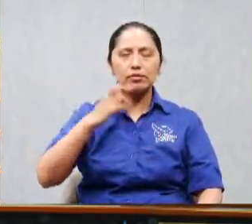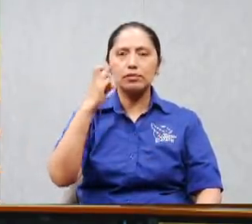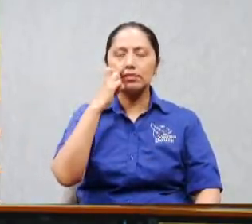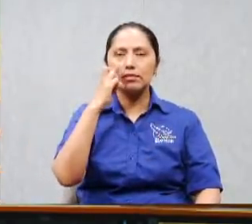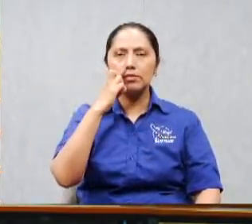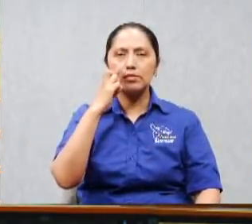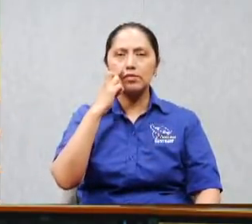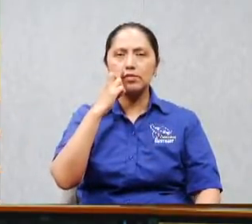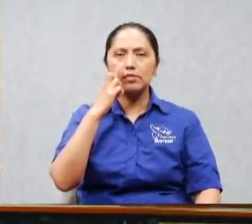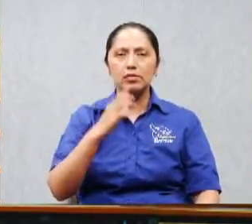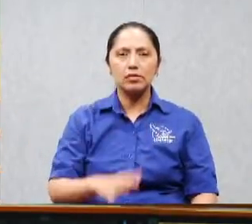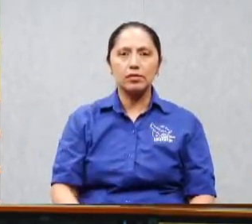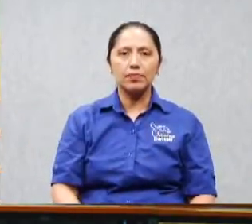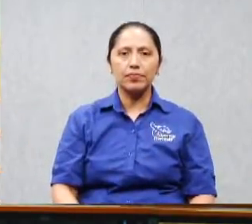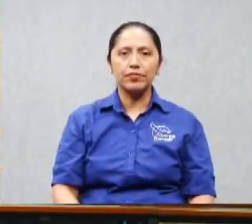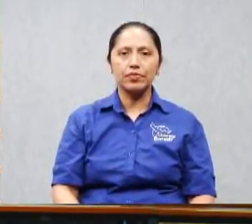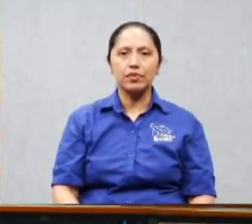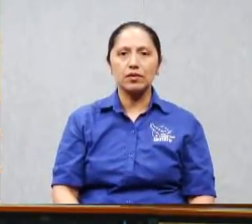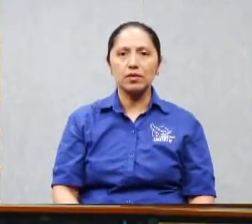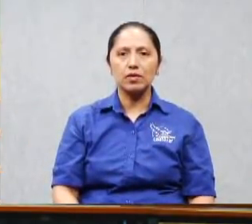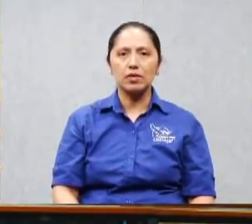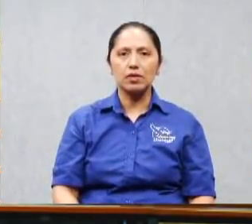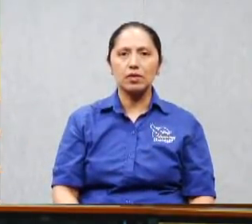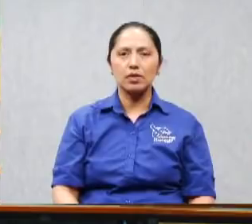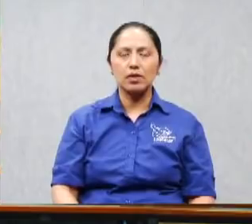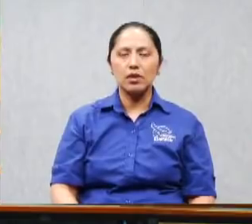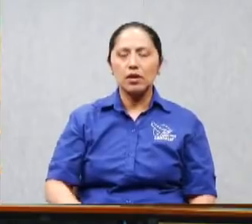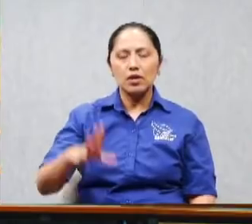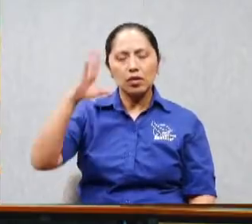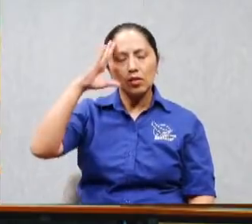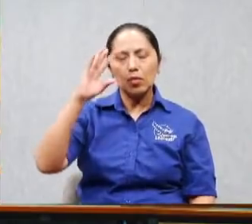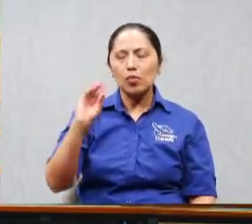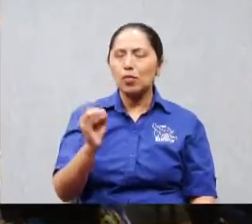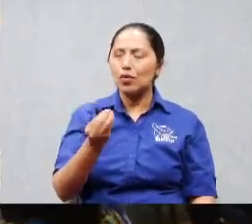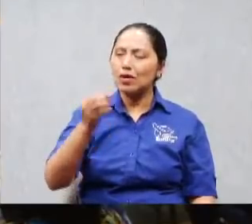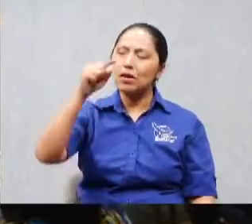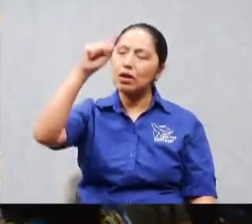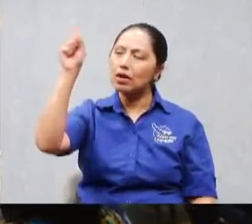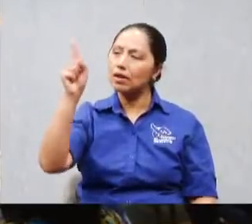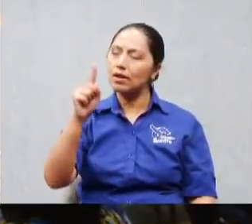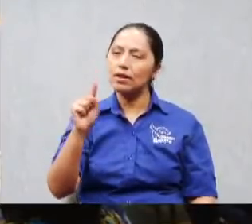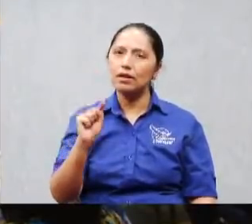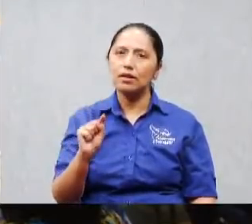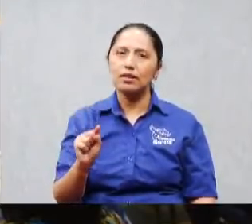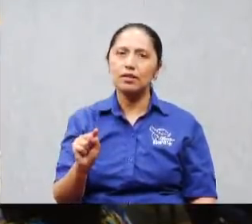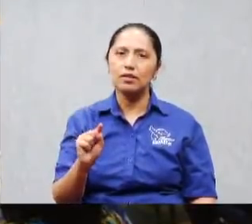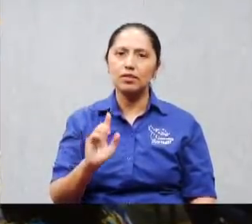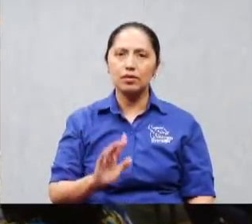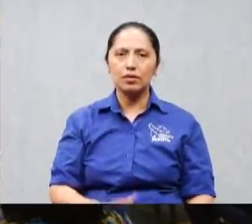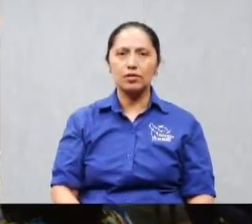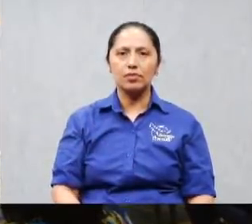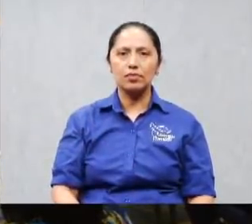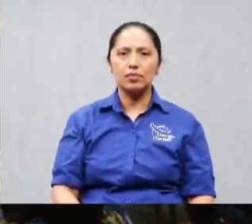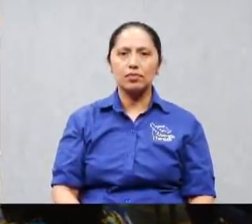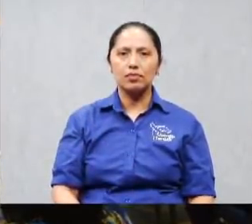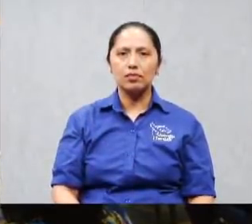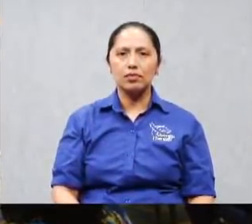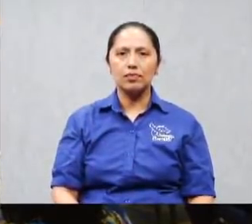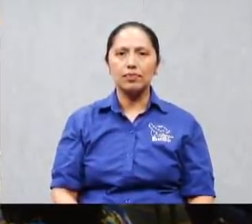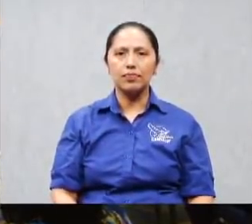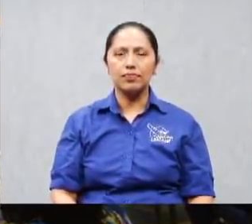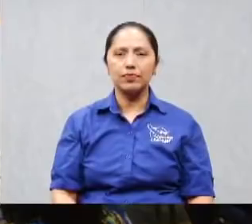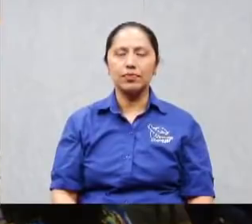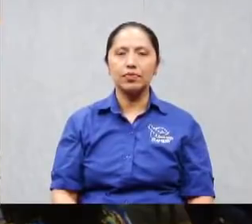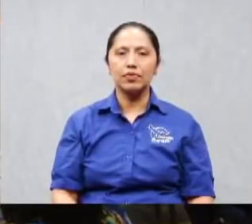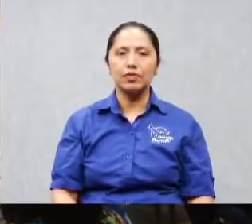le empieza a preguntar al señor no reclamándole pero preguntándole por qué señor no será posible que se haga de otra